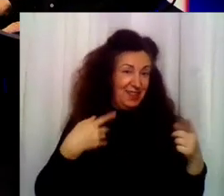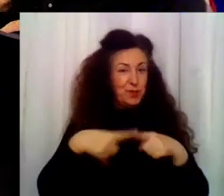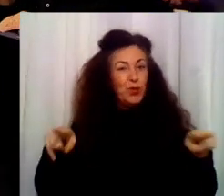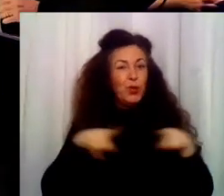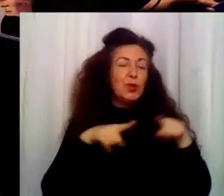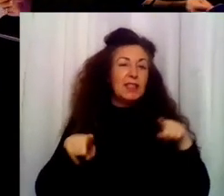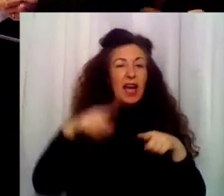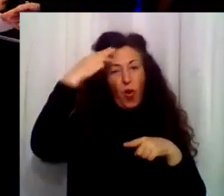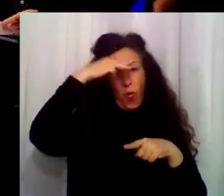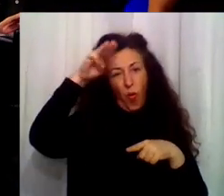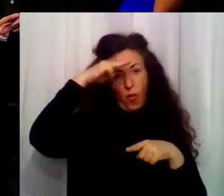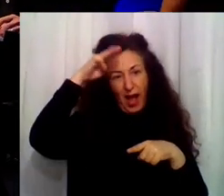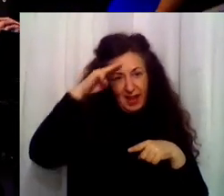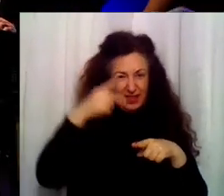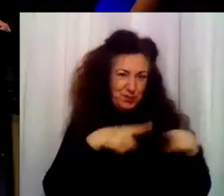Ven, abrazo.